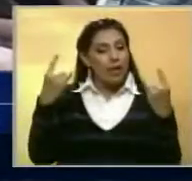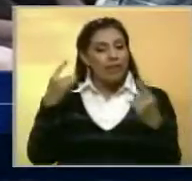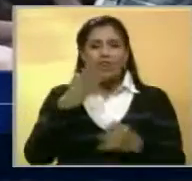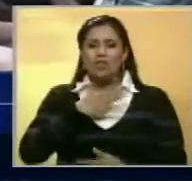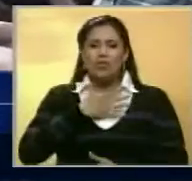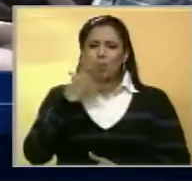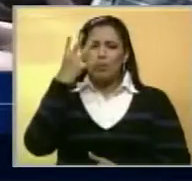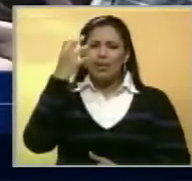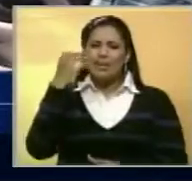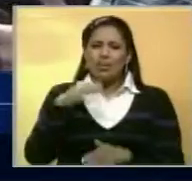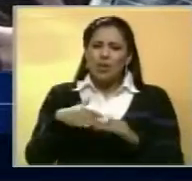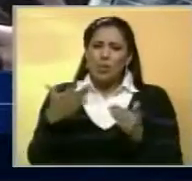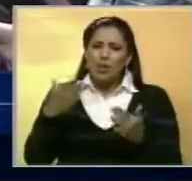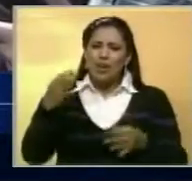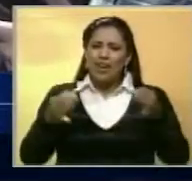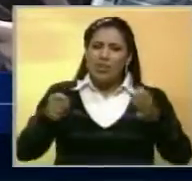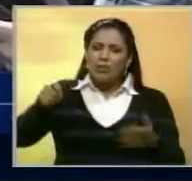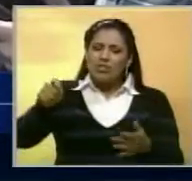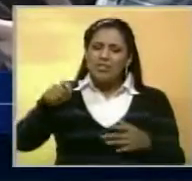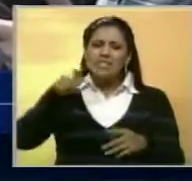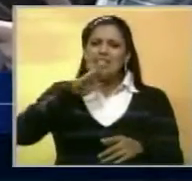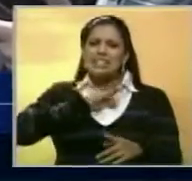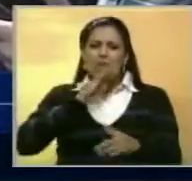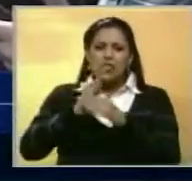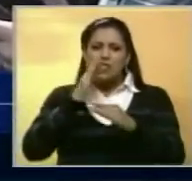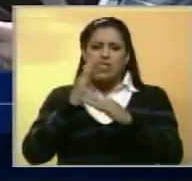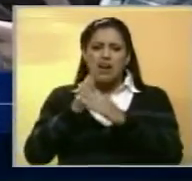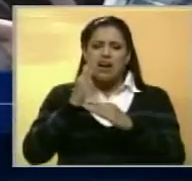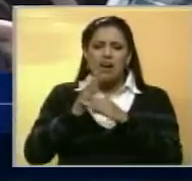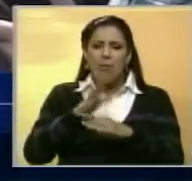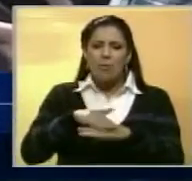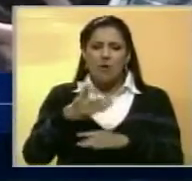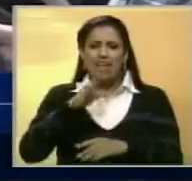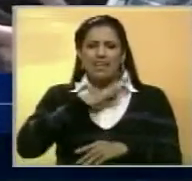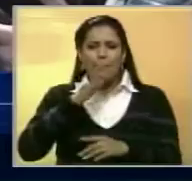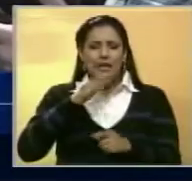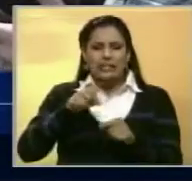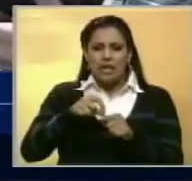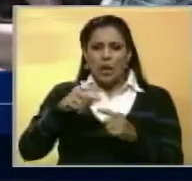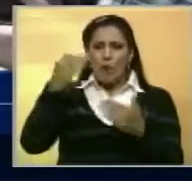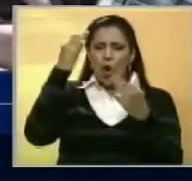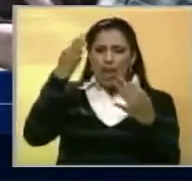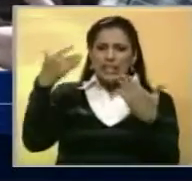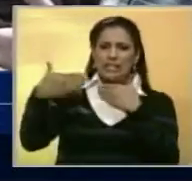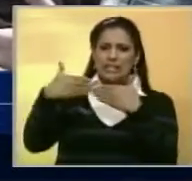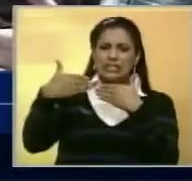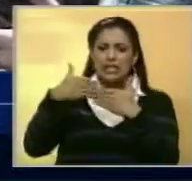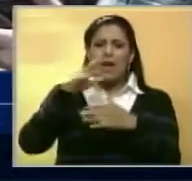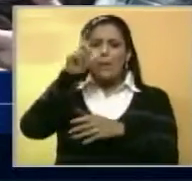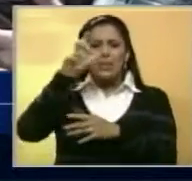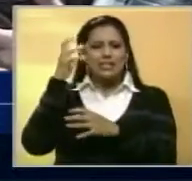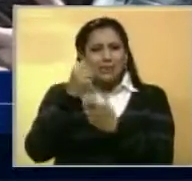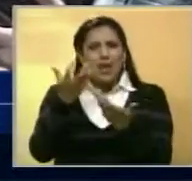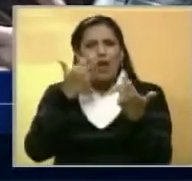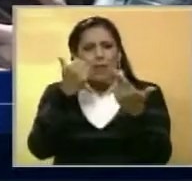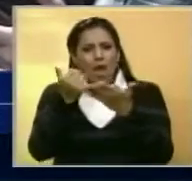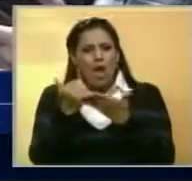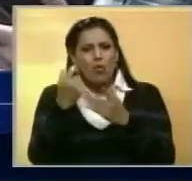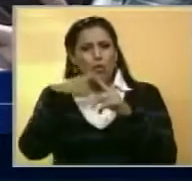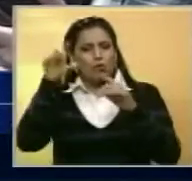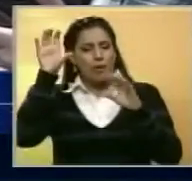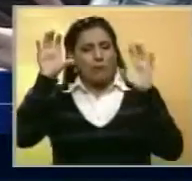entiendo por qué el TSJ sigue entorpeciendo, sigue convirtiéndose en una piedra en la tranca en la esperanza de los venezolanos.